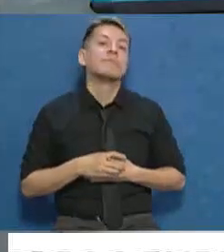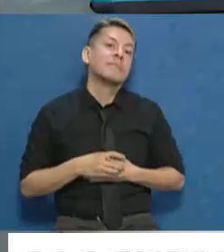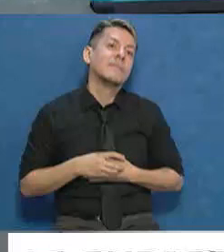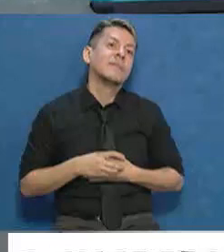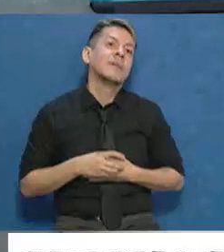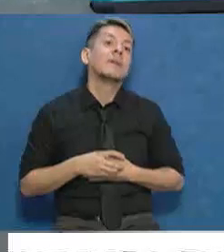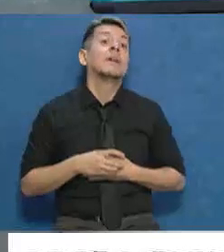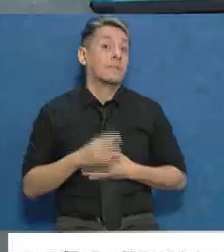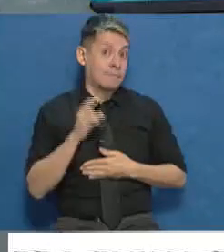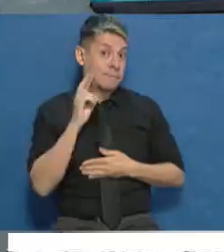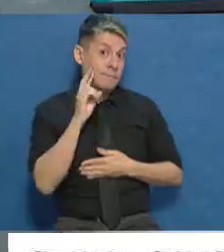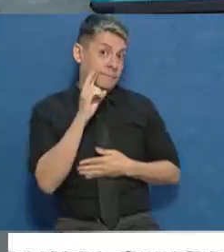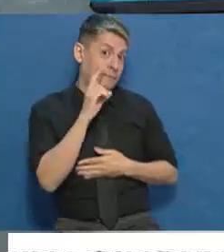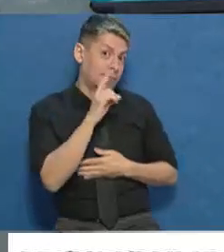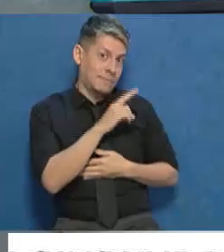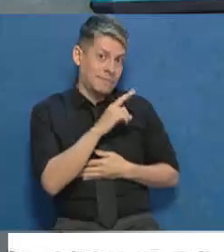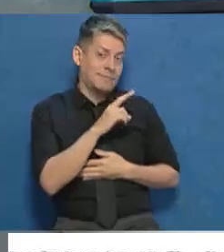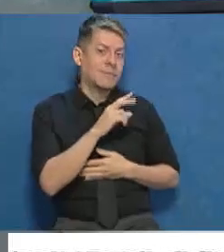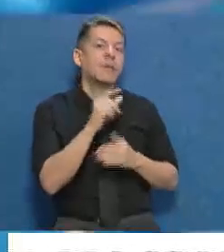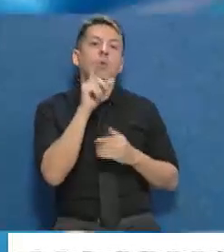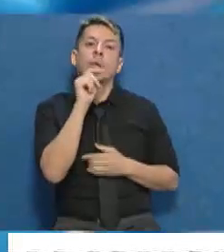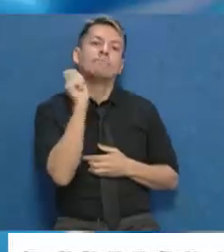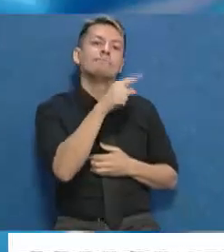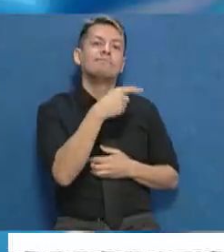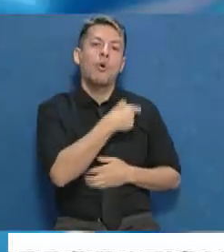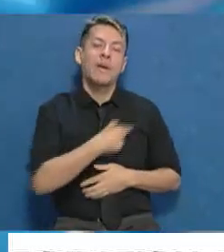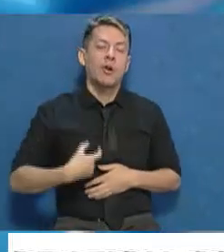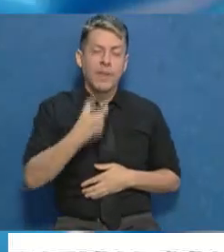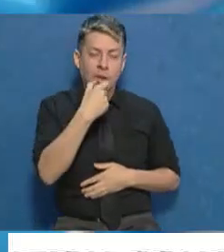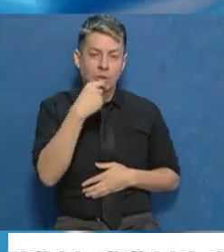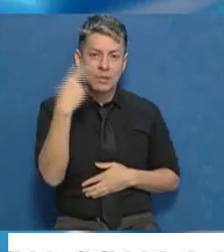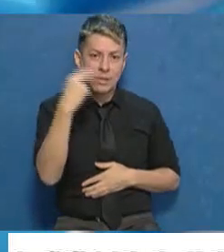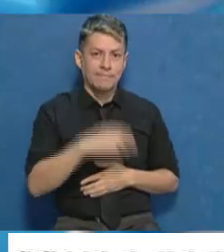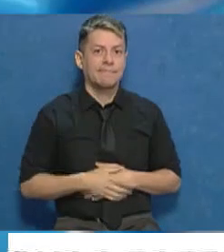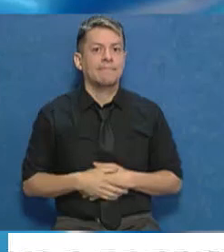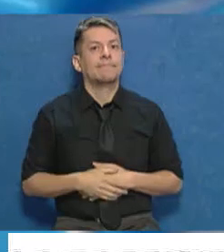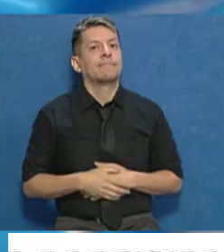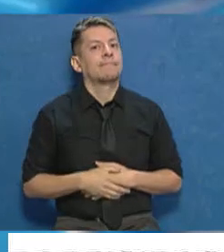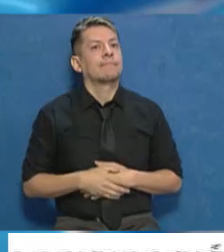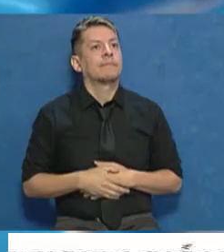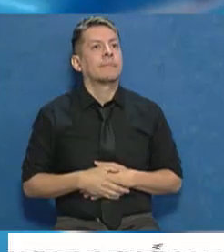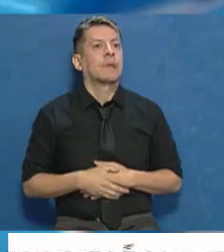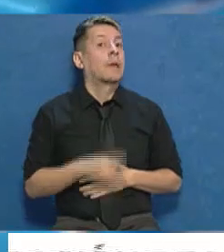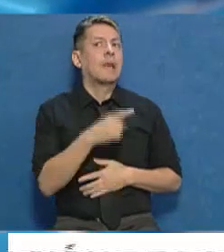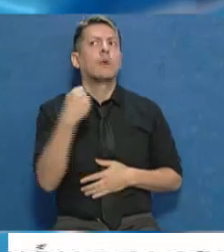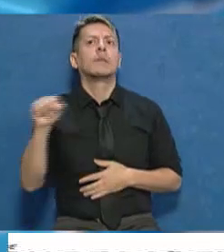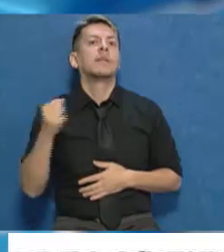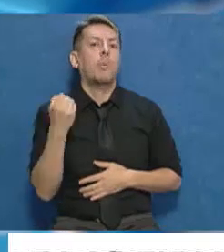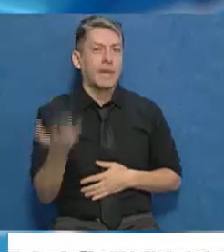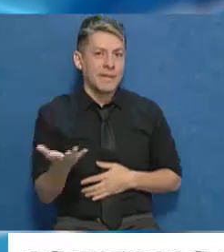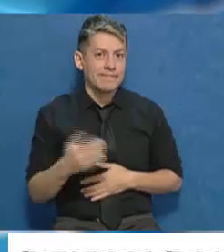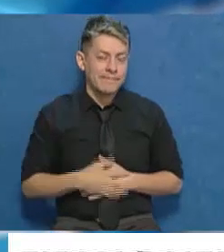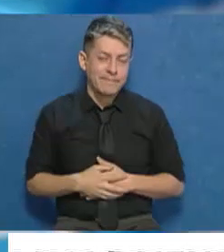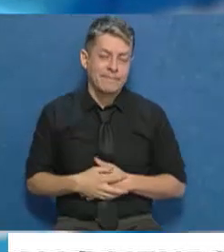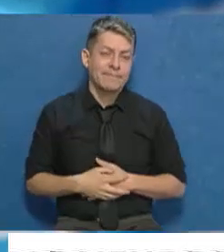nuestra. Fíjense lo que puso el gobernador hoy en su cuenta de Twitter de por qué no estuvo presente en